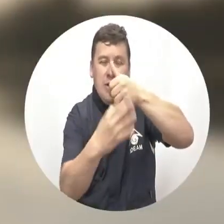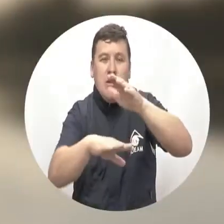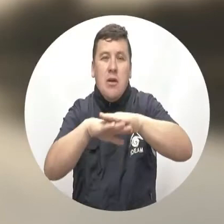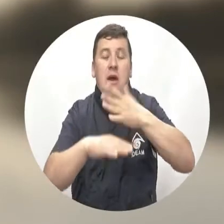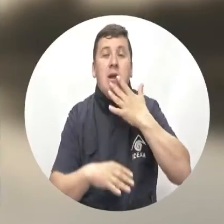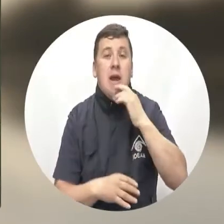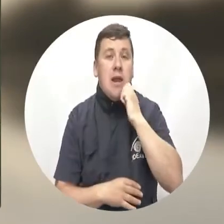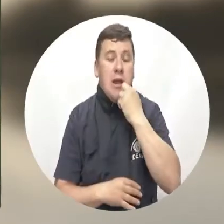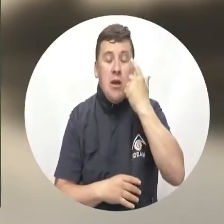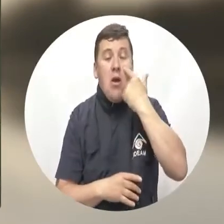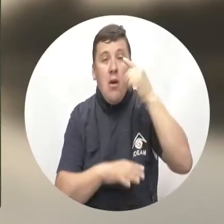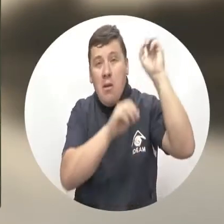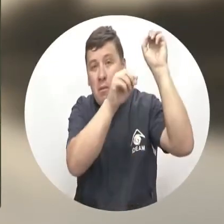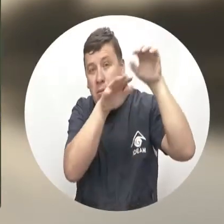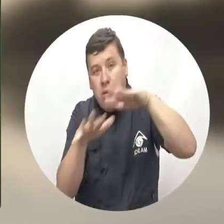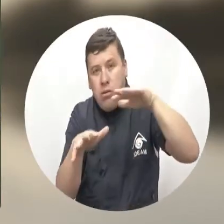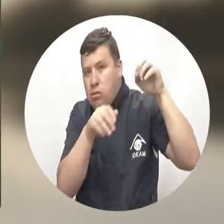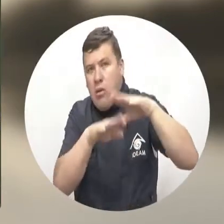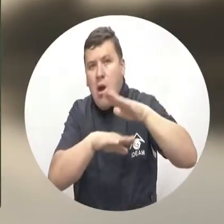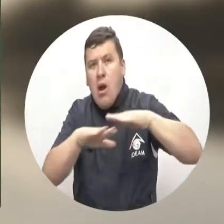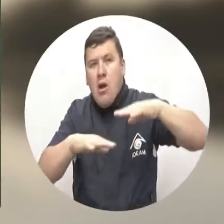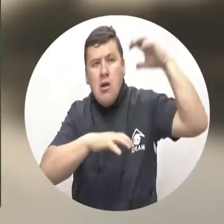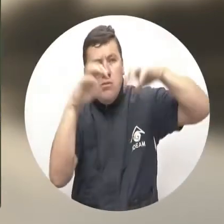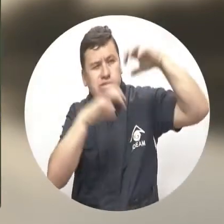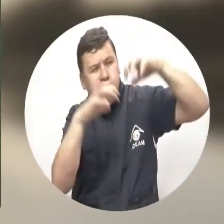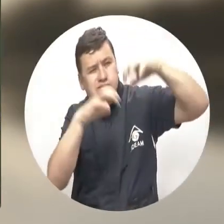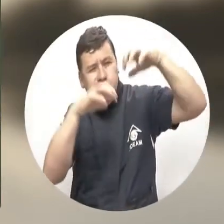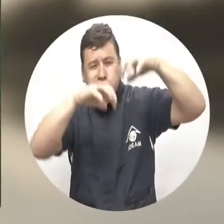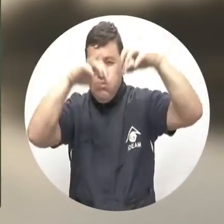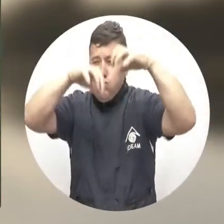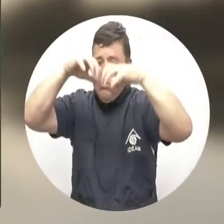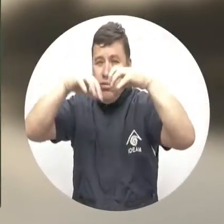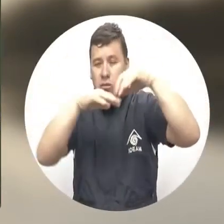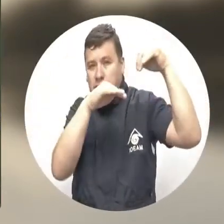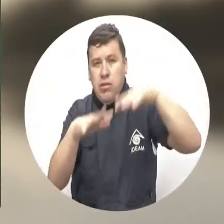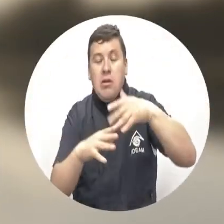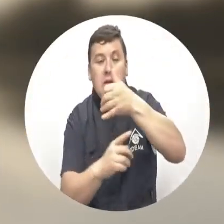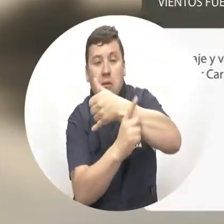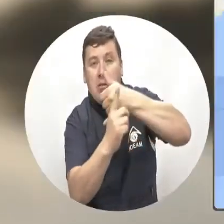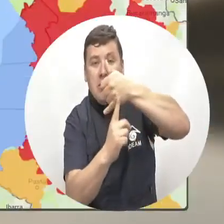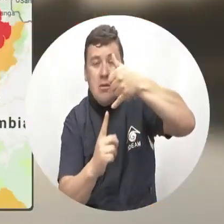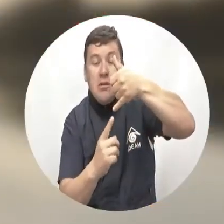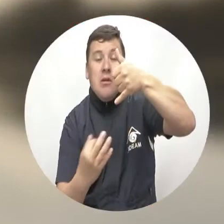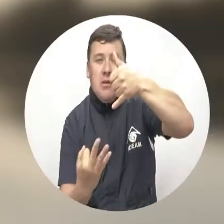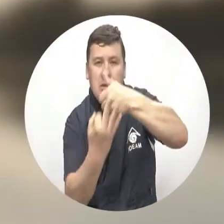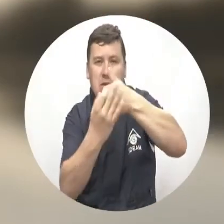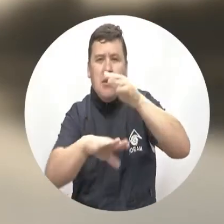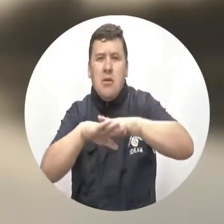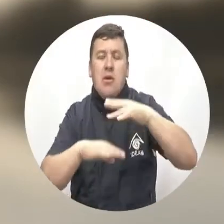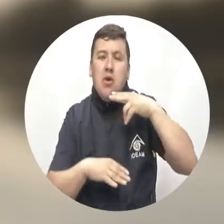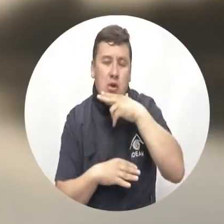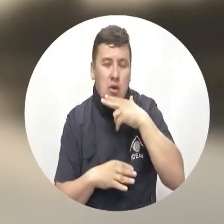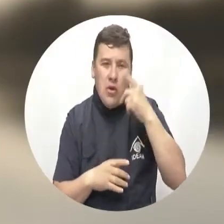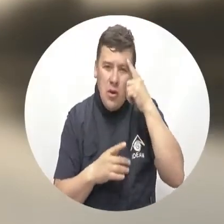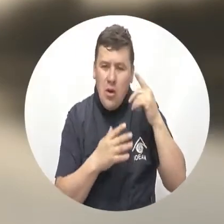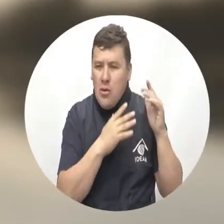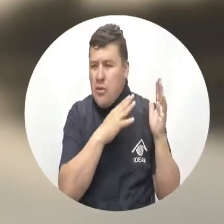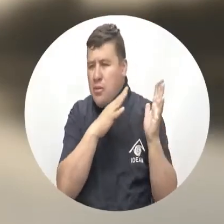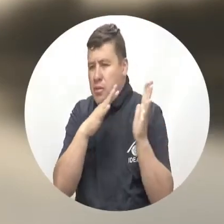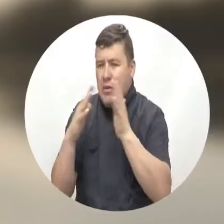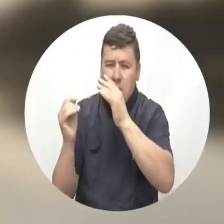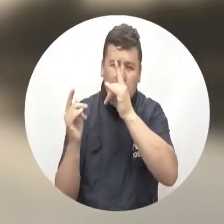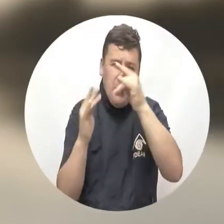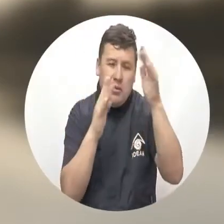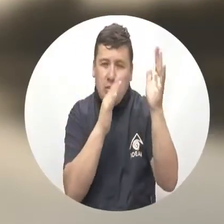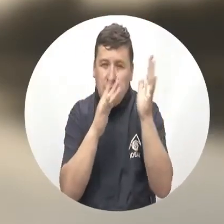Alerta naranja por derrumbes ocasionados por las fuertes lluvias en las regiones del Pacífico y la zona andina Alerta roja por alto oleaje y vientos